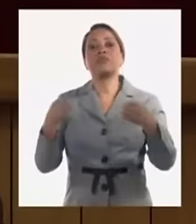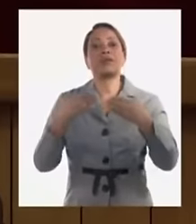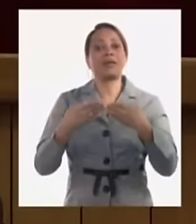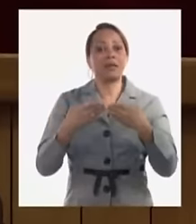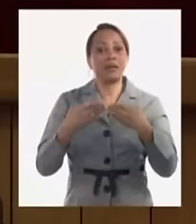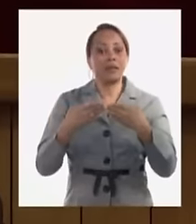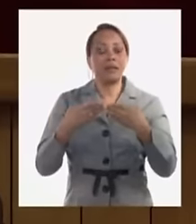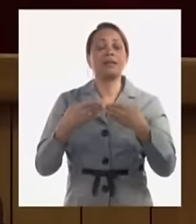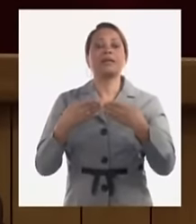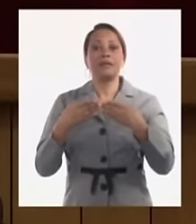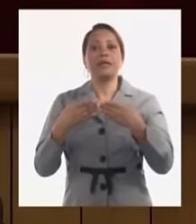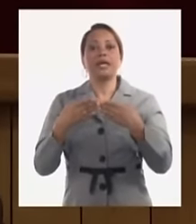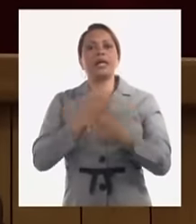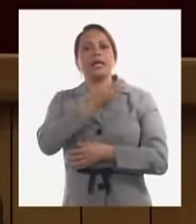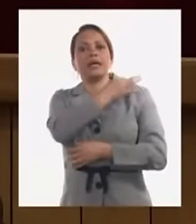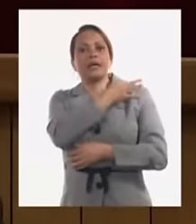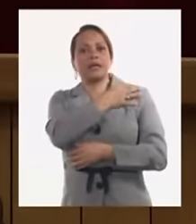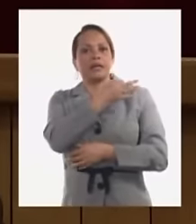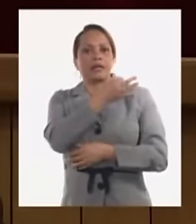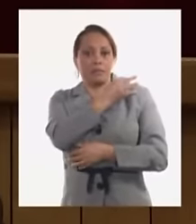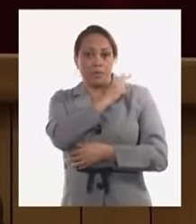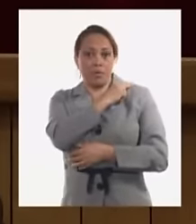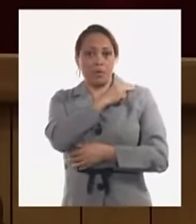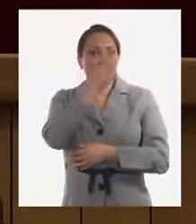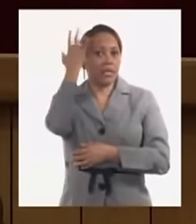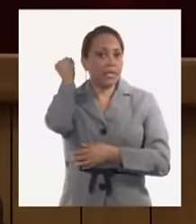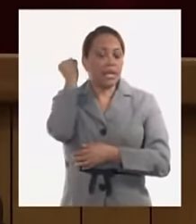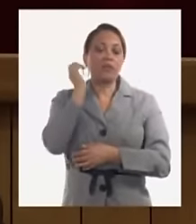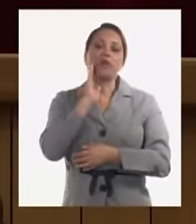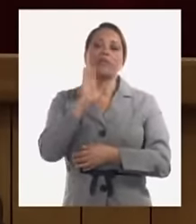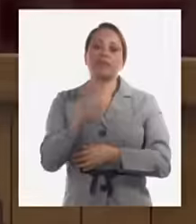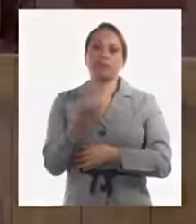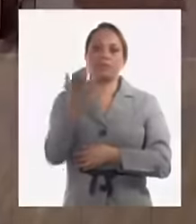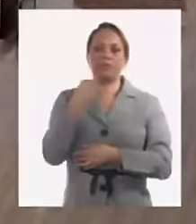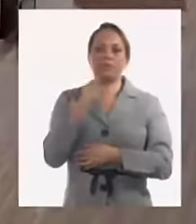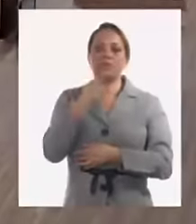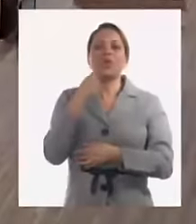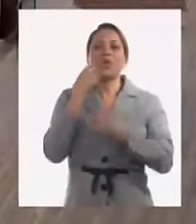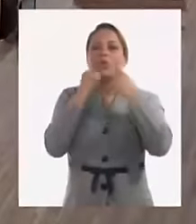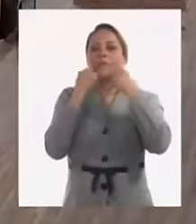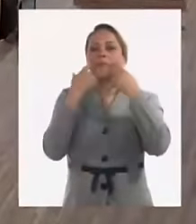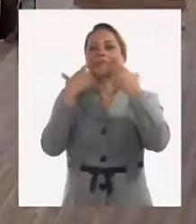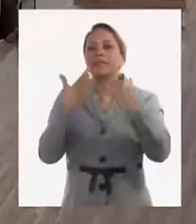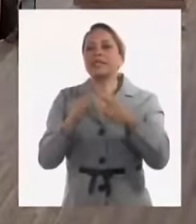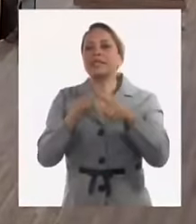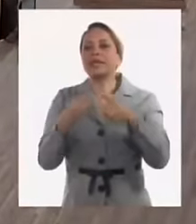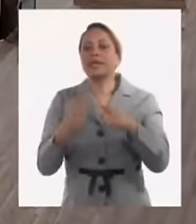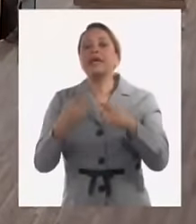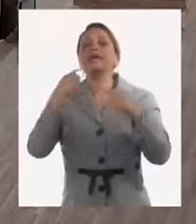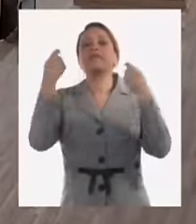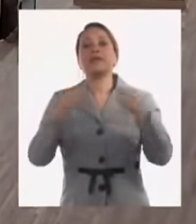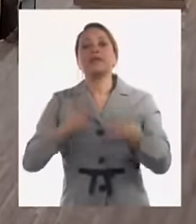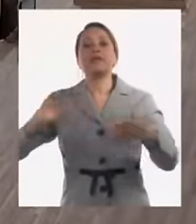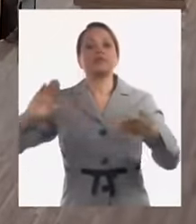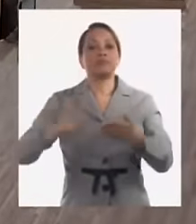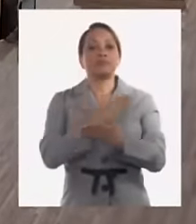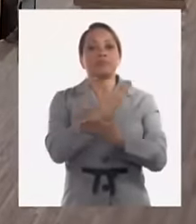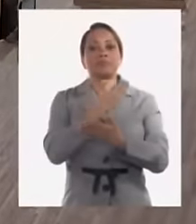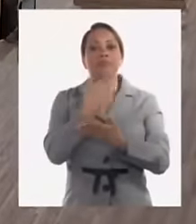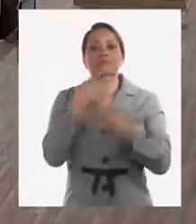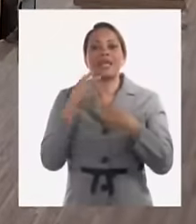y el general también nos lo ha dicho una de las cosas más importantes aquí es que tenemos que acabar con la